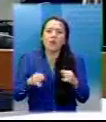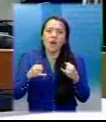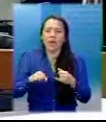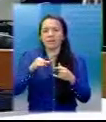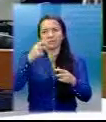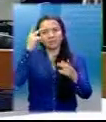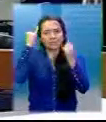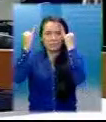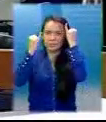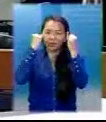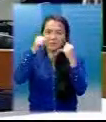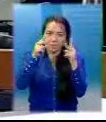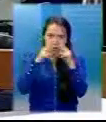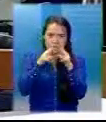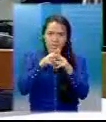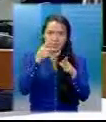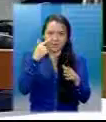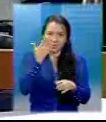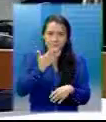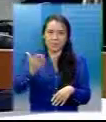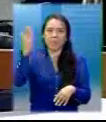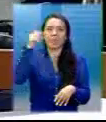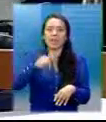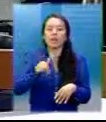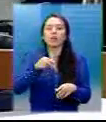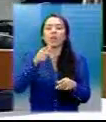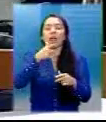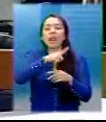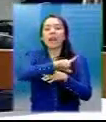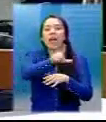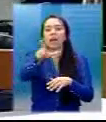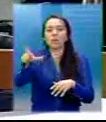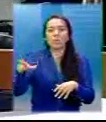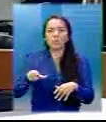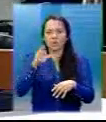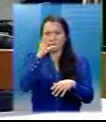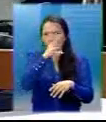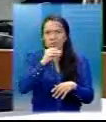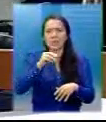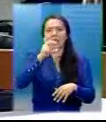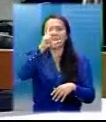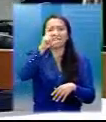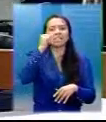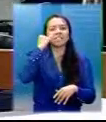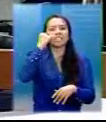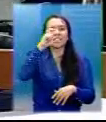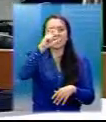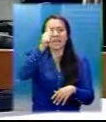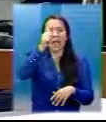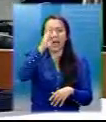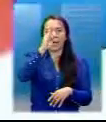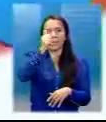que hoy los invitamos a conocer la Laguna Chicabal, aguas sagradas para los pueblos Mam y Quiche.